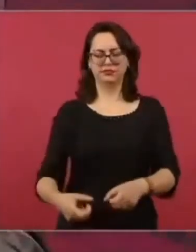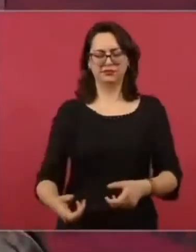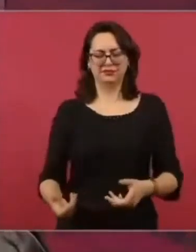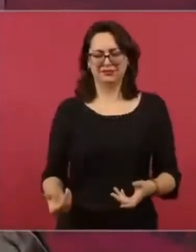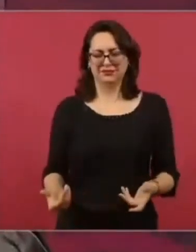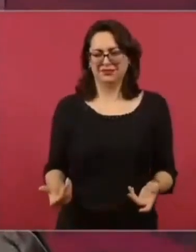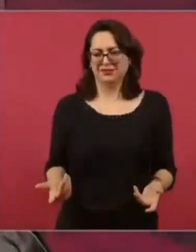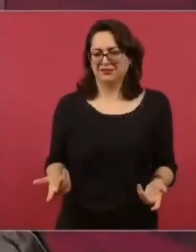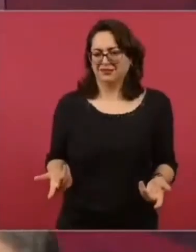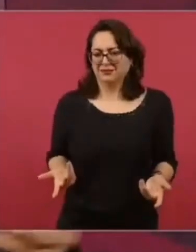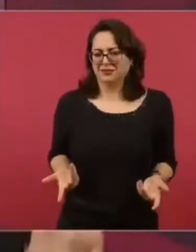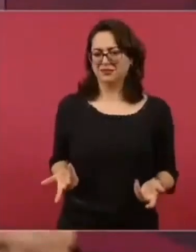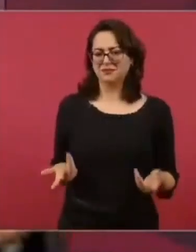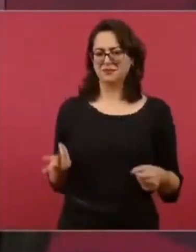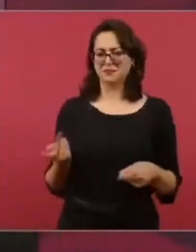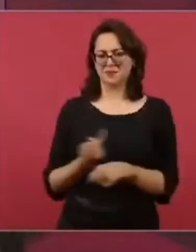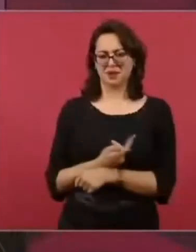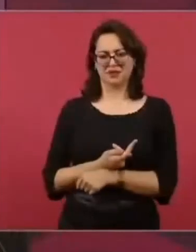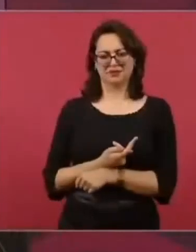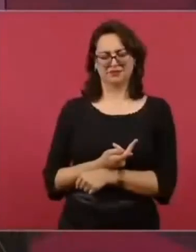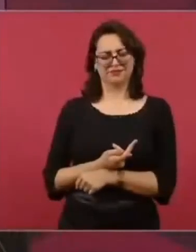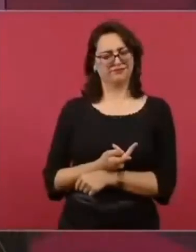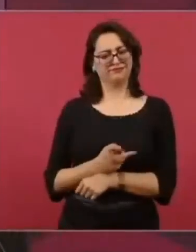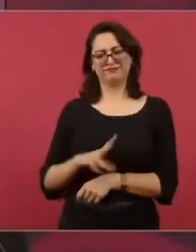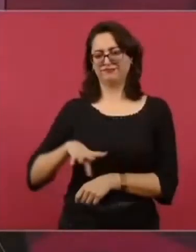O sea, es un exceso.